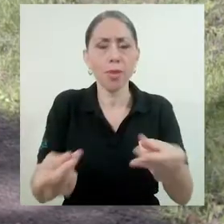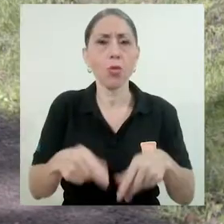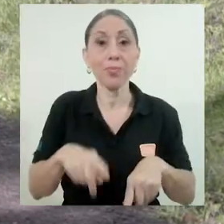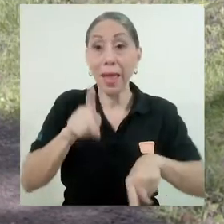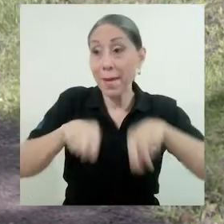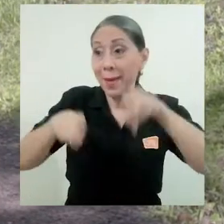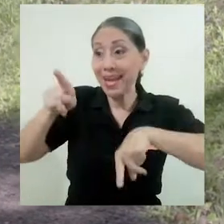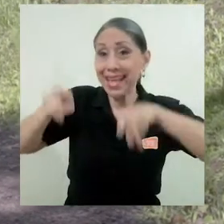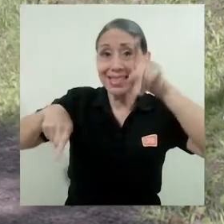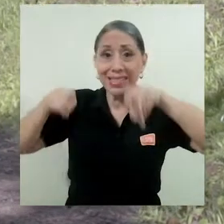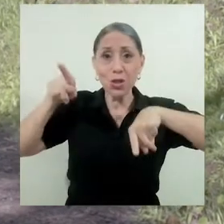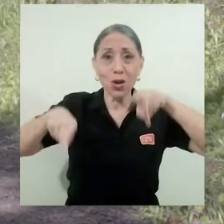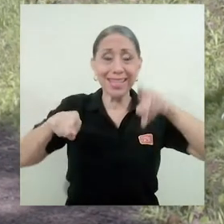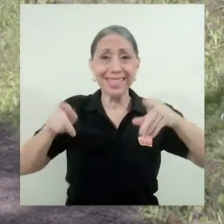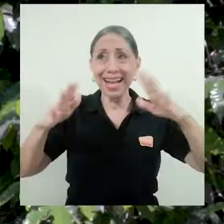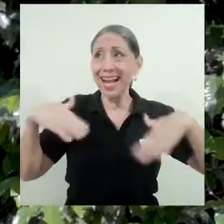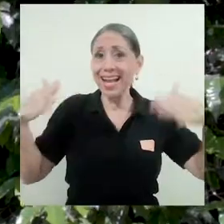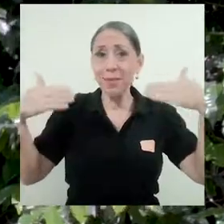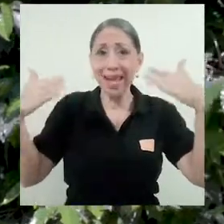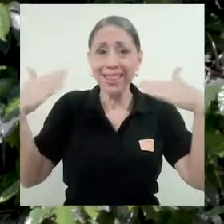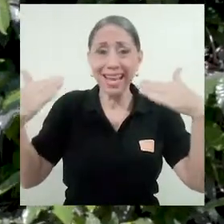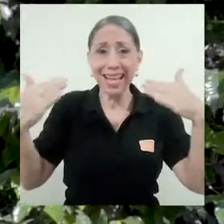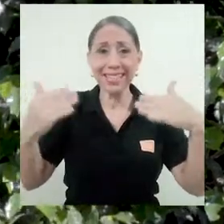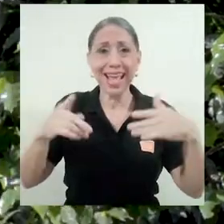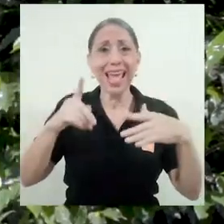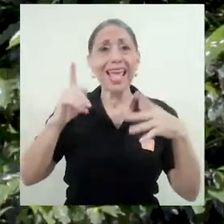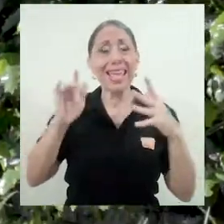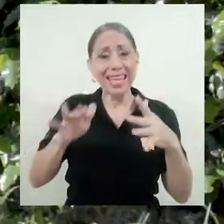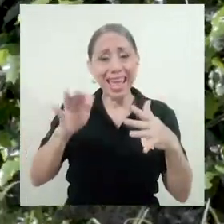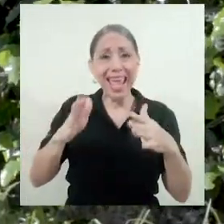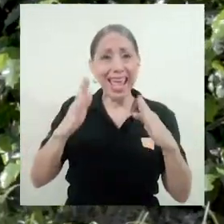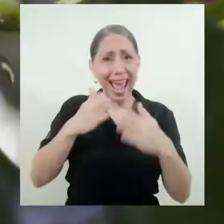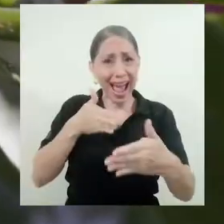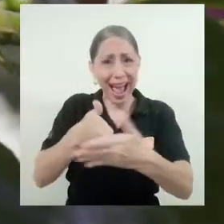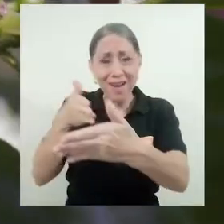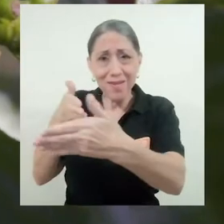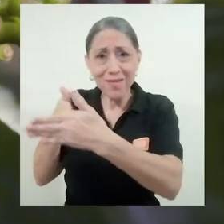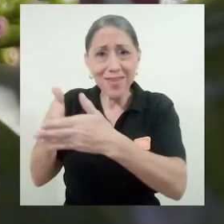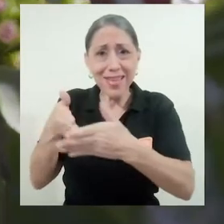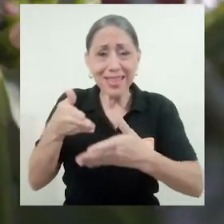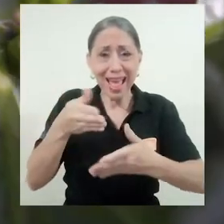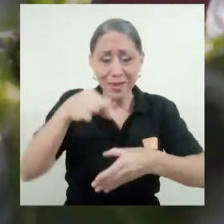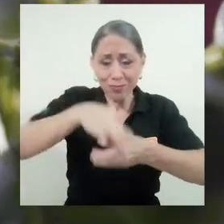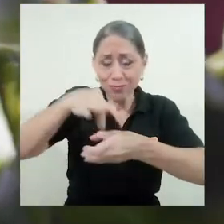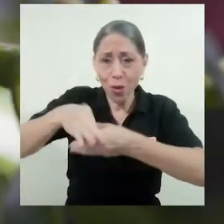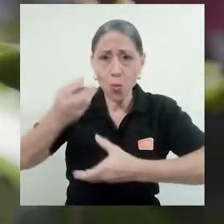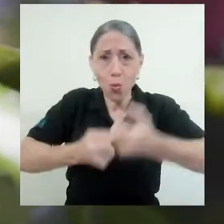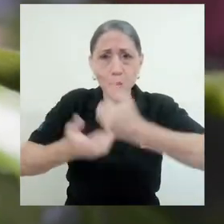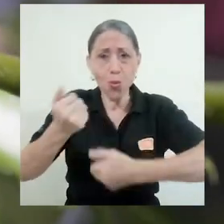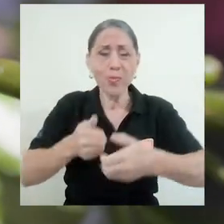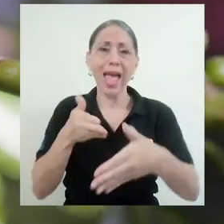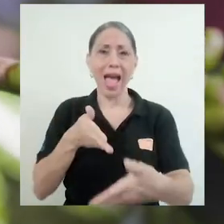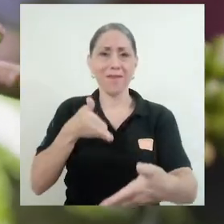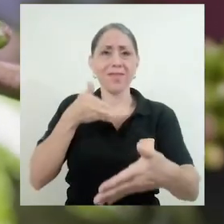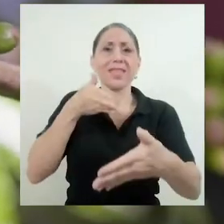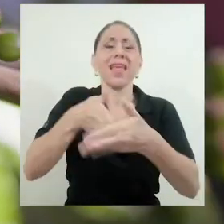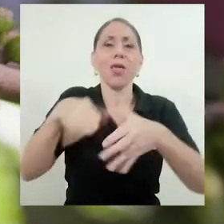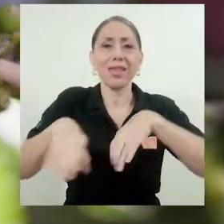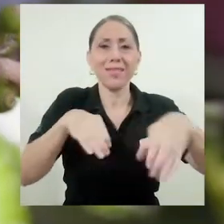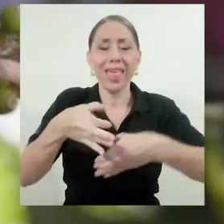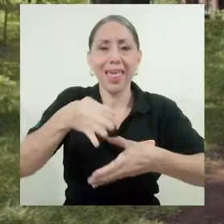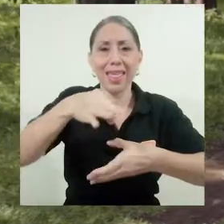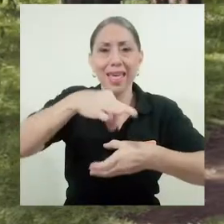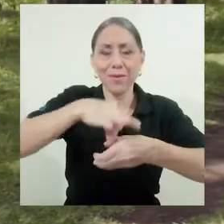y las variaciones climáticas a las que está sometido el cultivo del café han afectado la actividad cafetalera nacional y